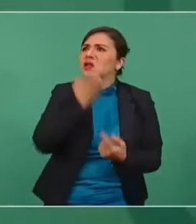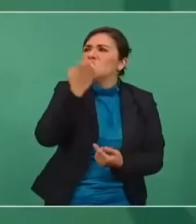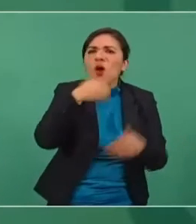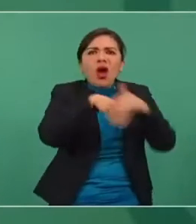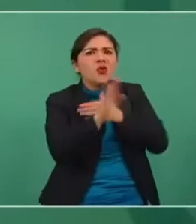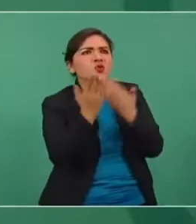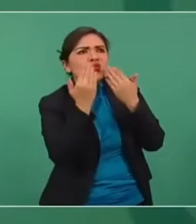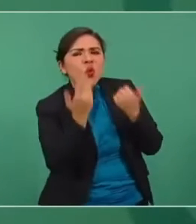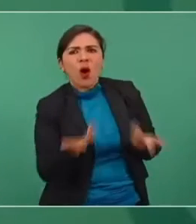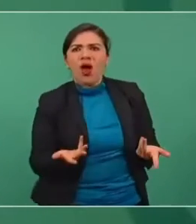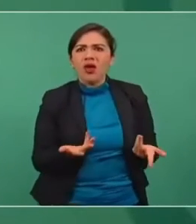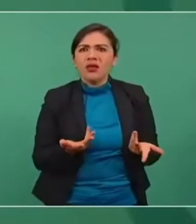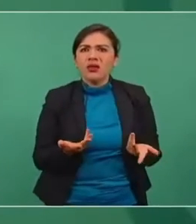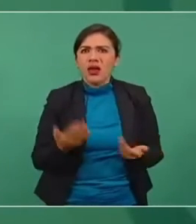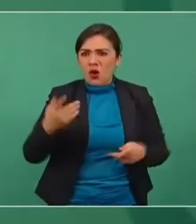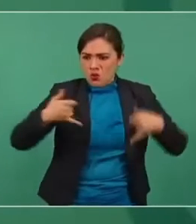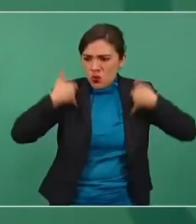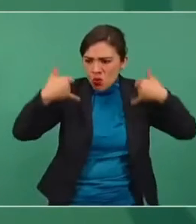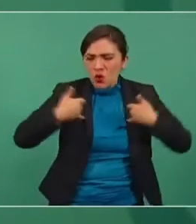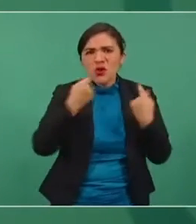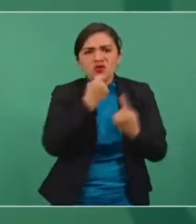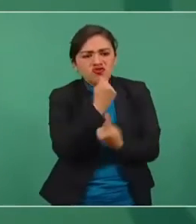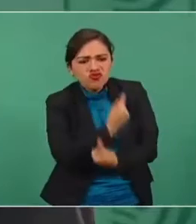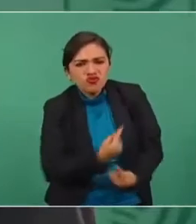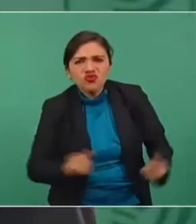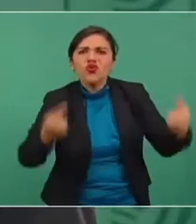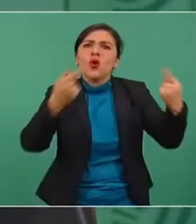a las niñas, a los adolescentes.